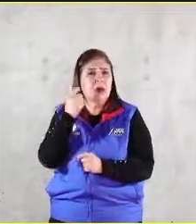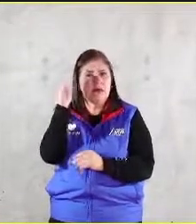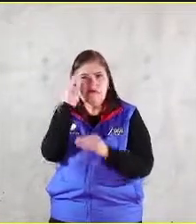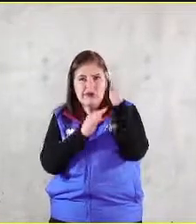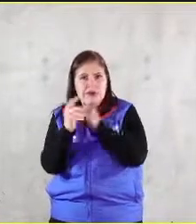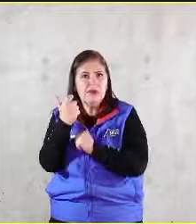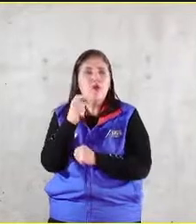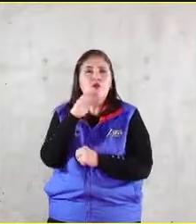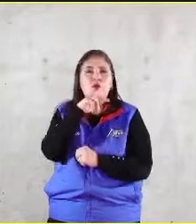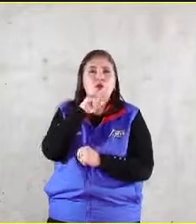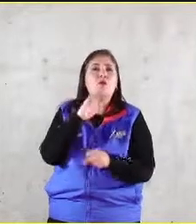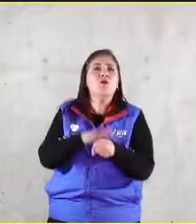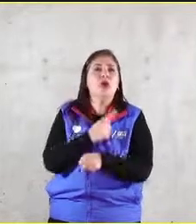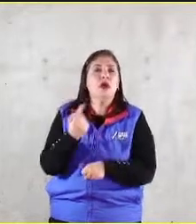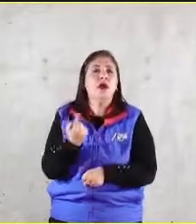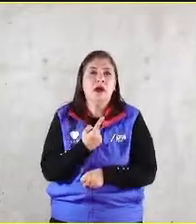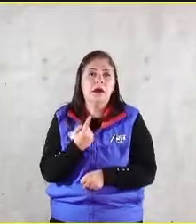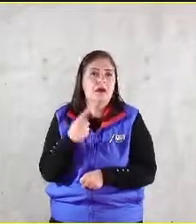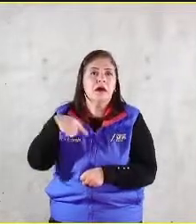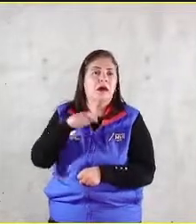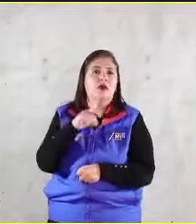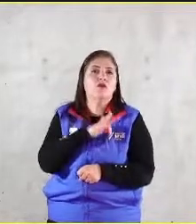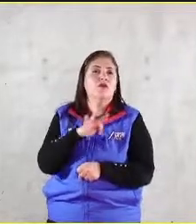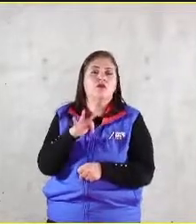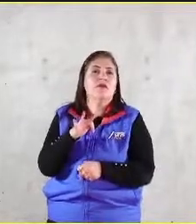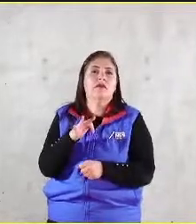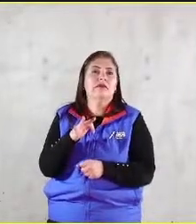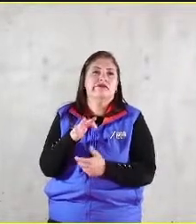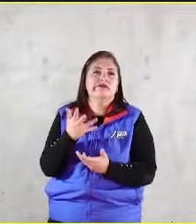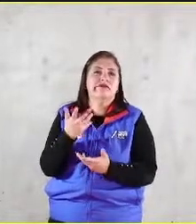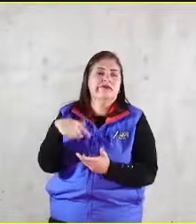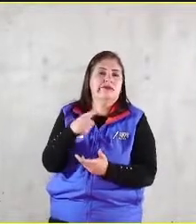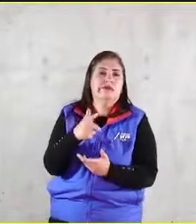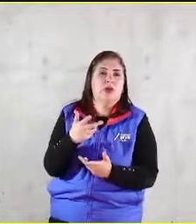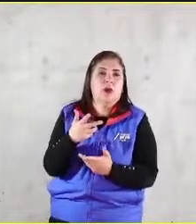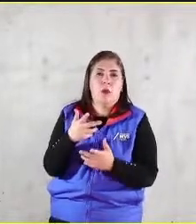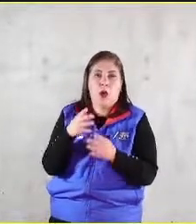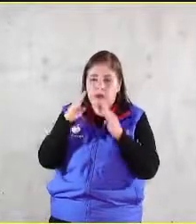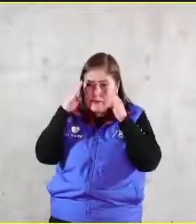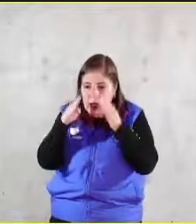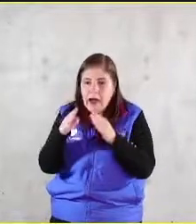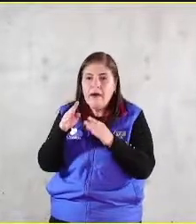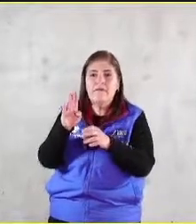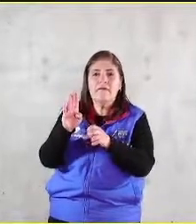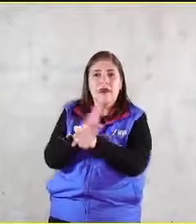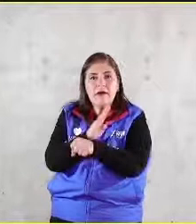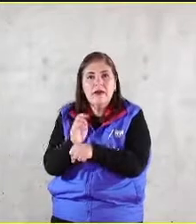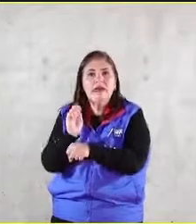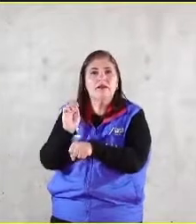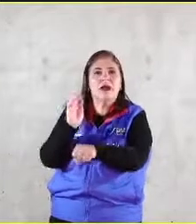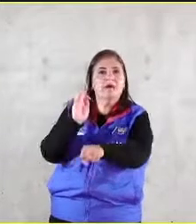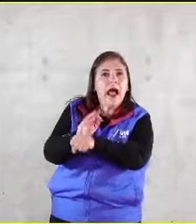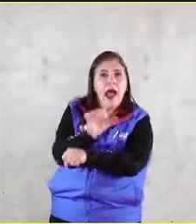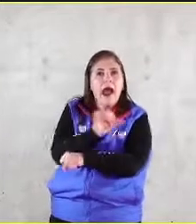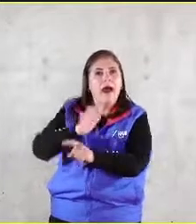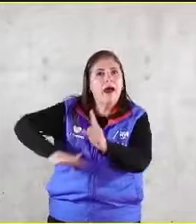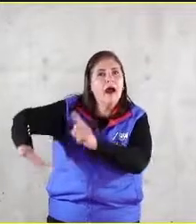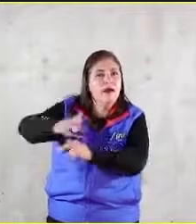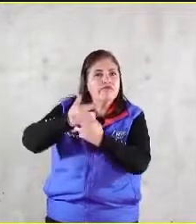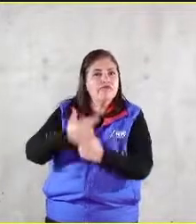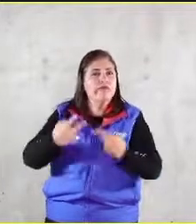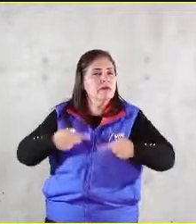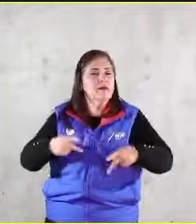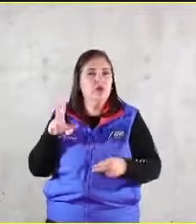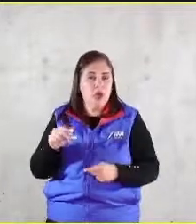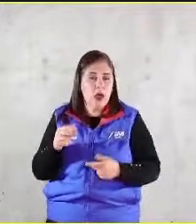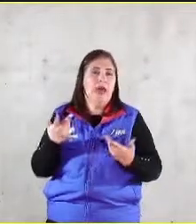perspectiva porque no nos estamos haciendo cargo deliberadamente y sistemáticamente del bien común termino las